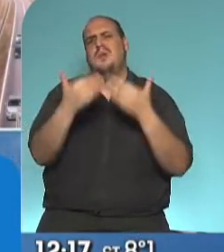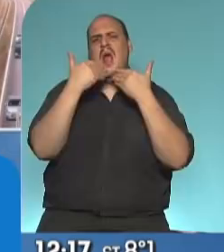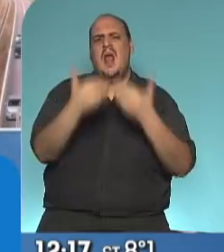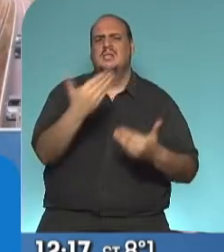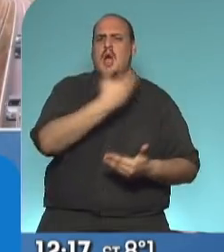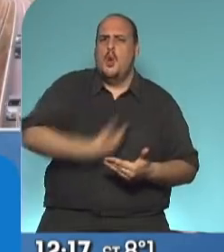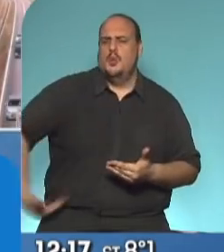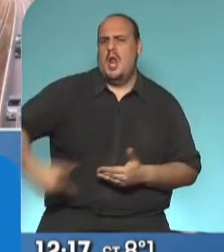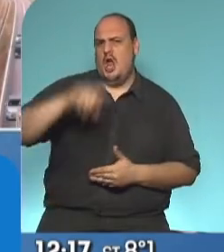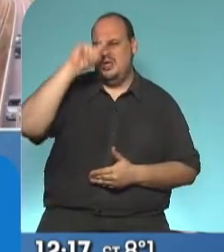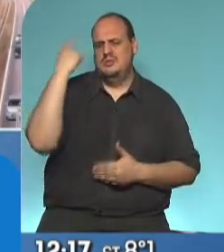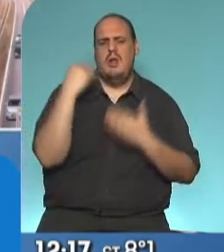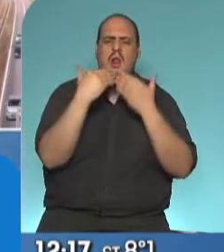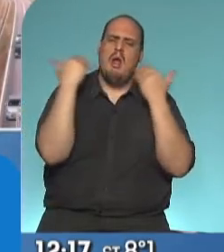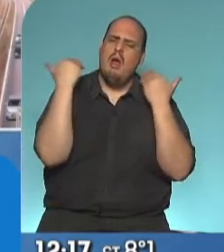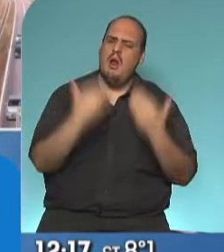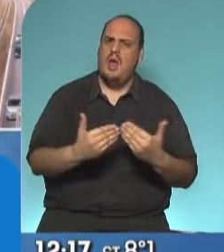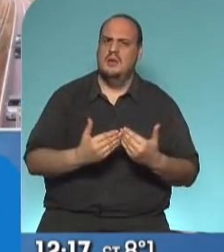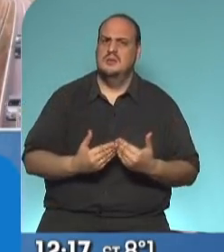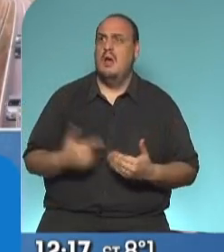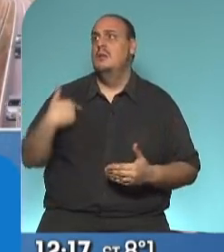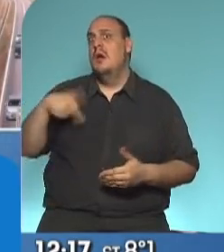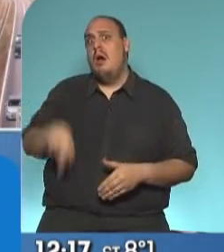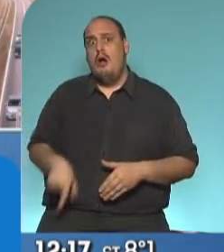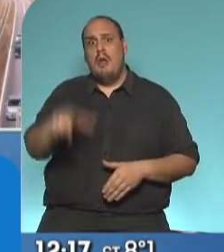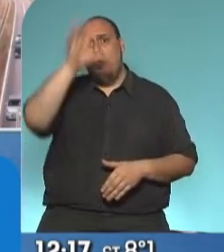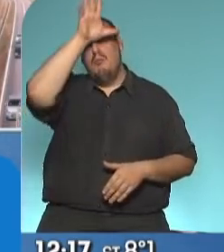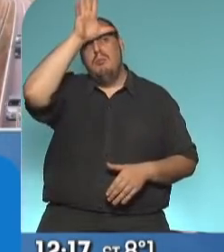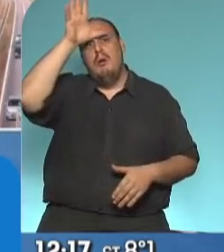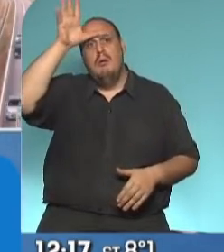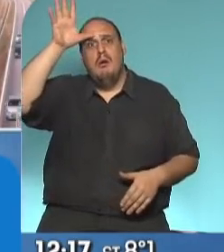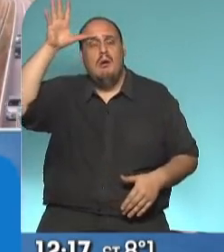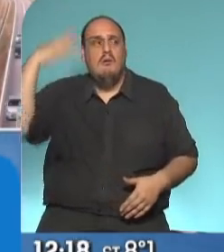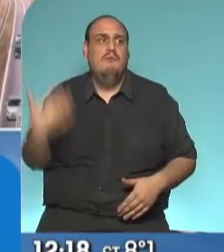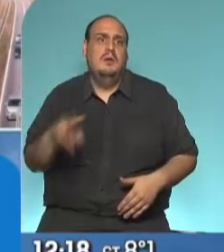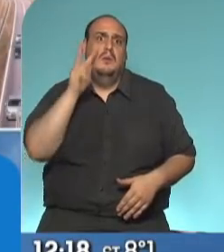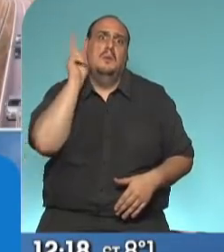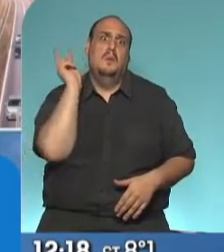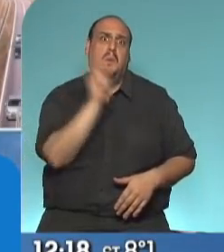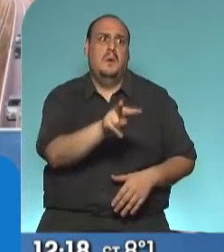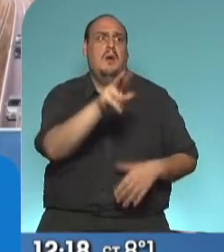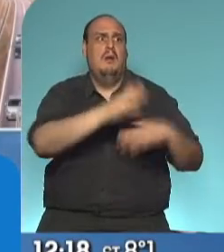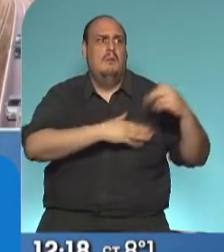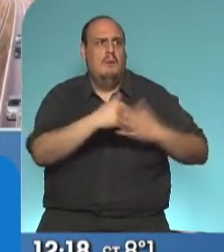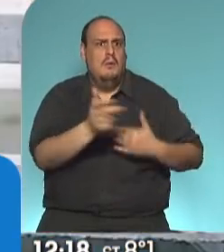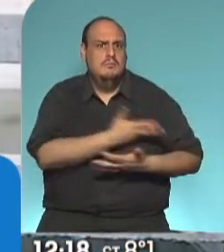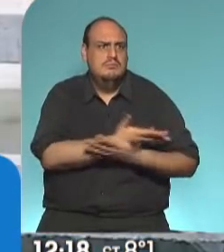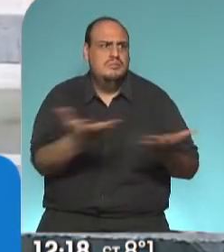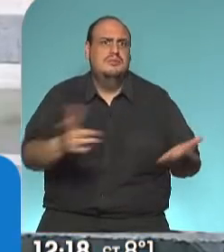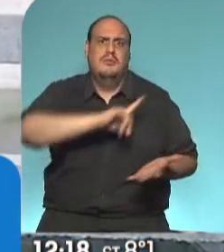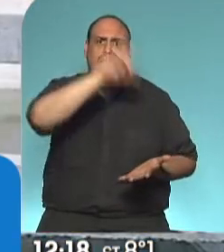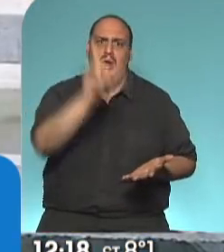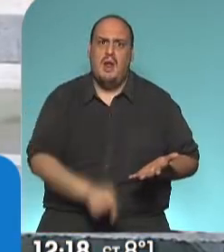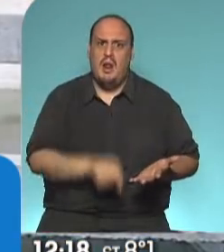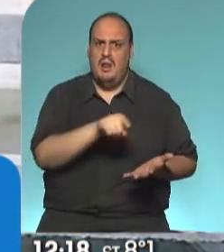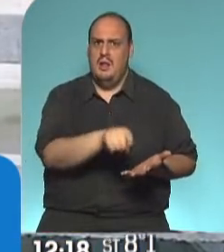Nacional y, de una vez por todas, se está empezando a ver esta práctica de federalismo y